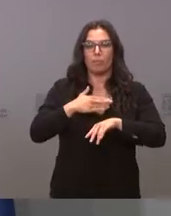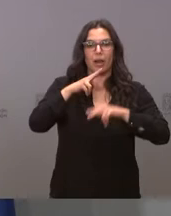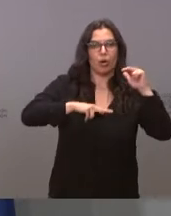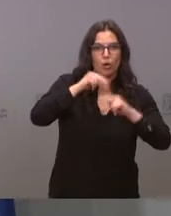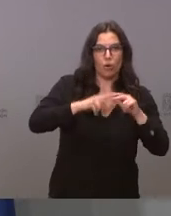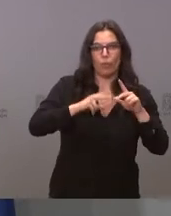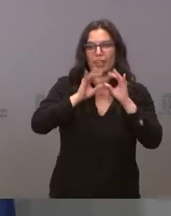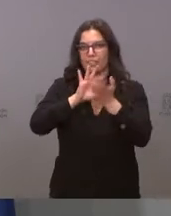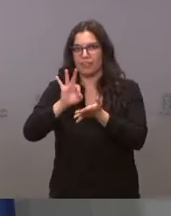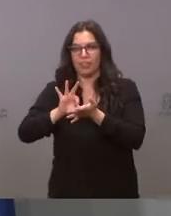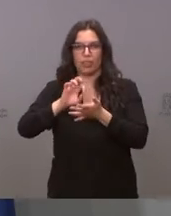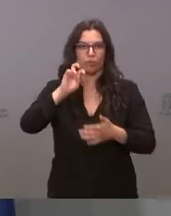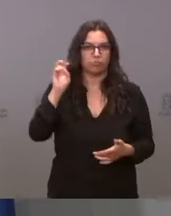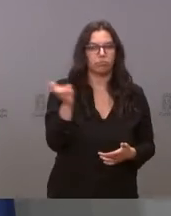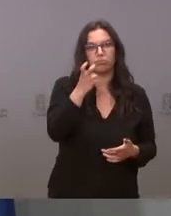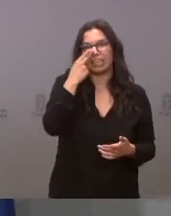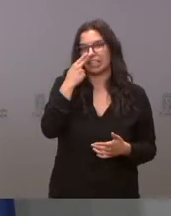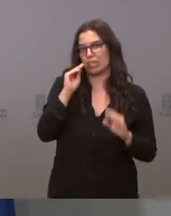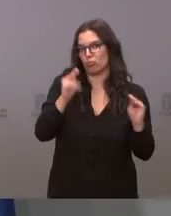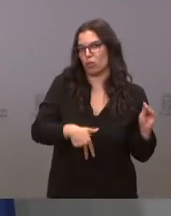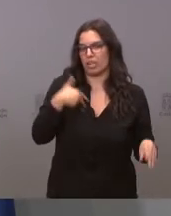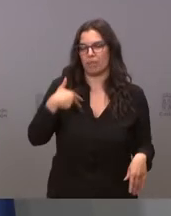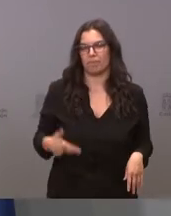prestación de servicios de interés general.